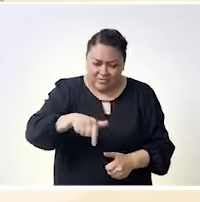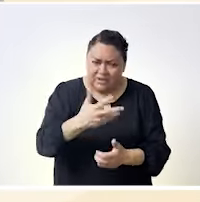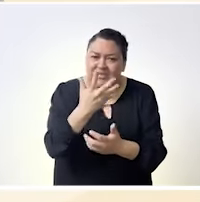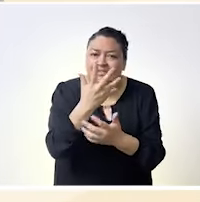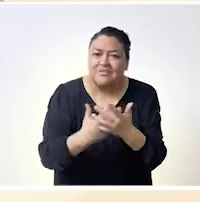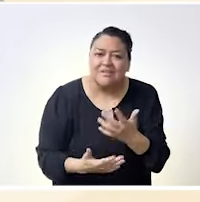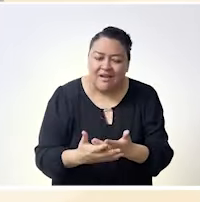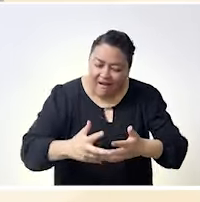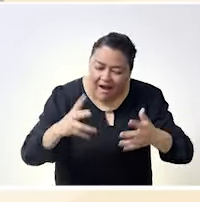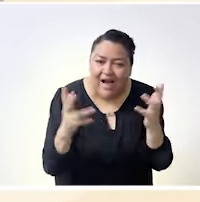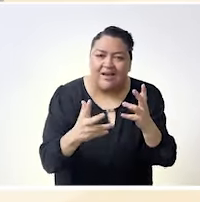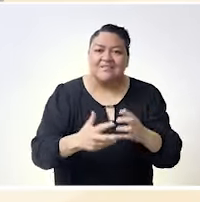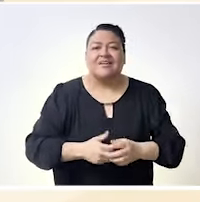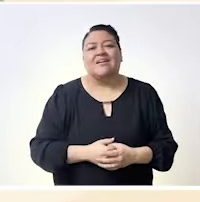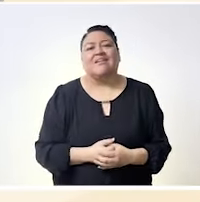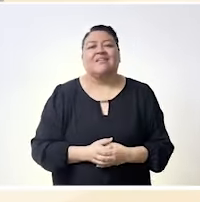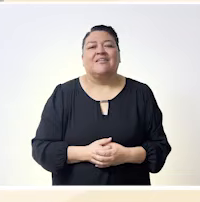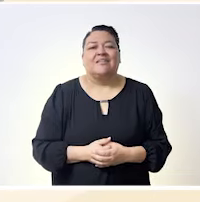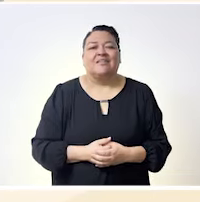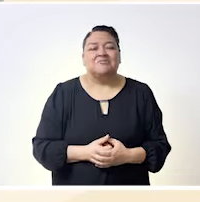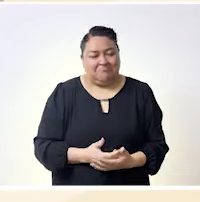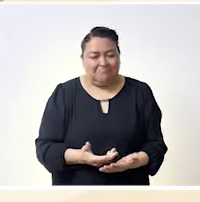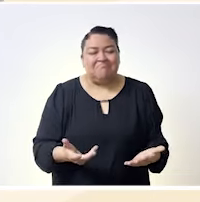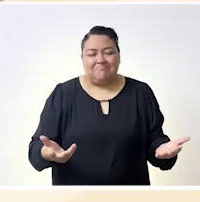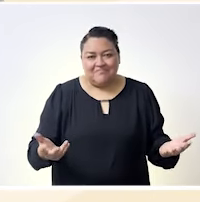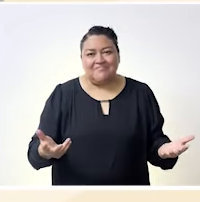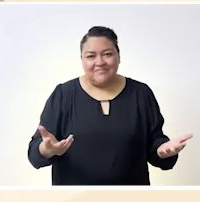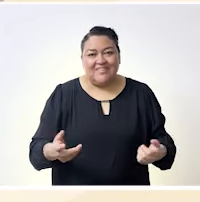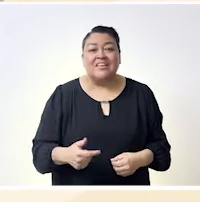lánzate en algún momento